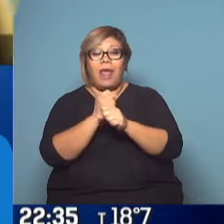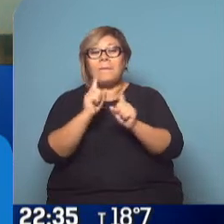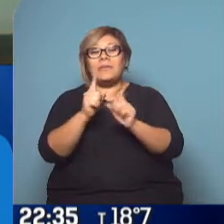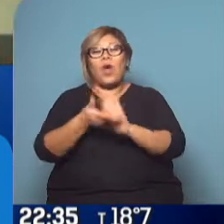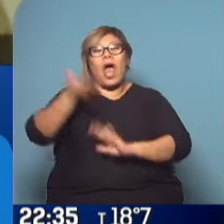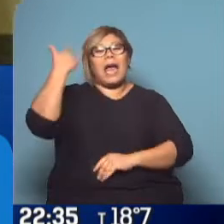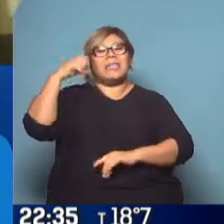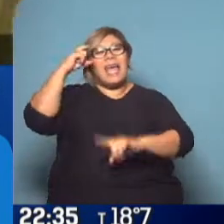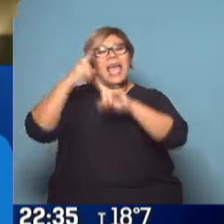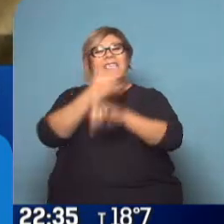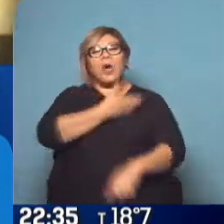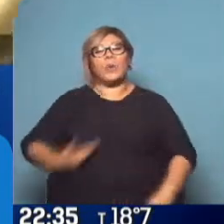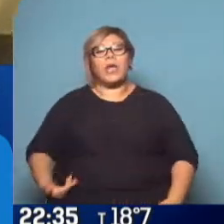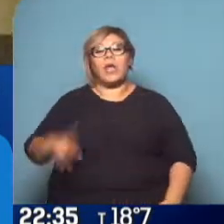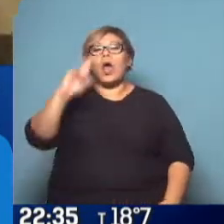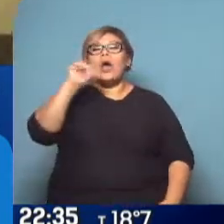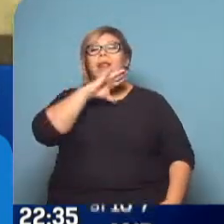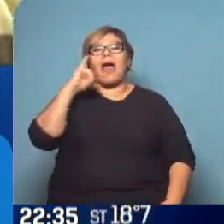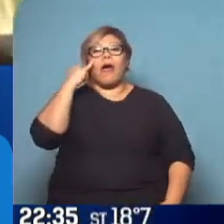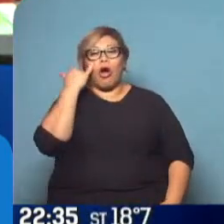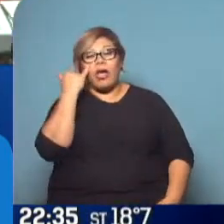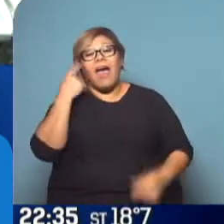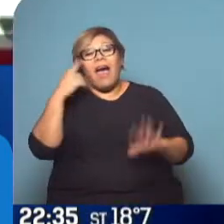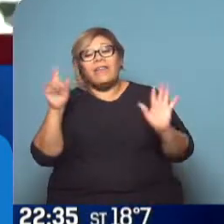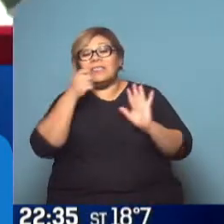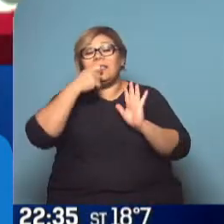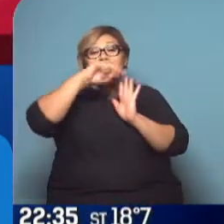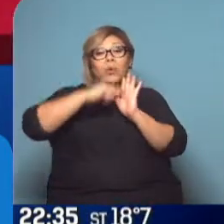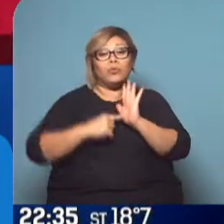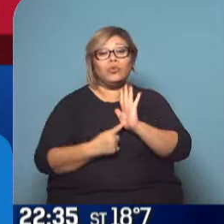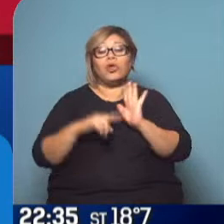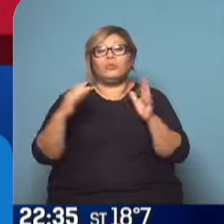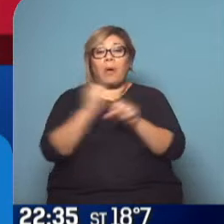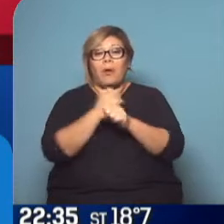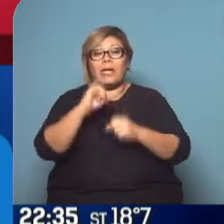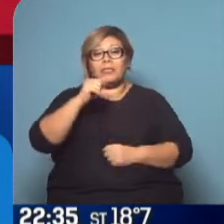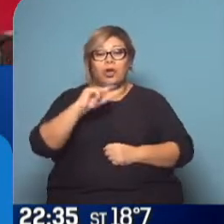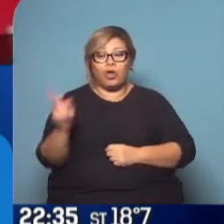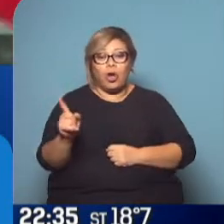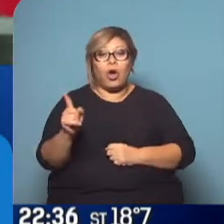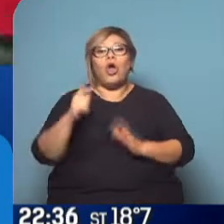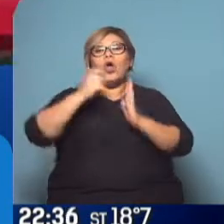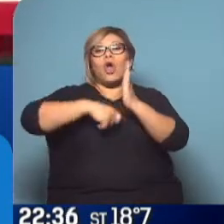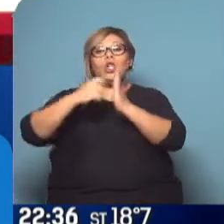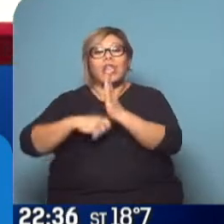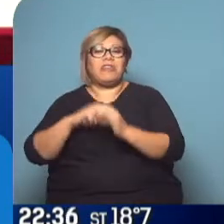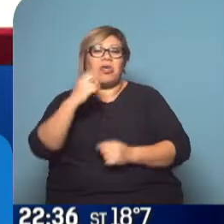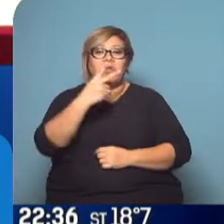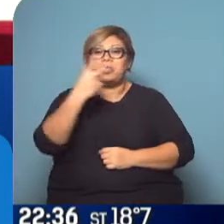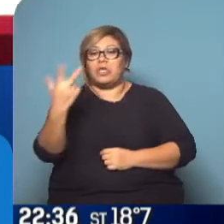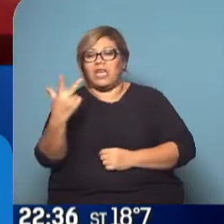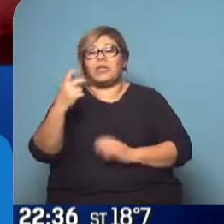aspectos que se está discutiendo. Hay que ver hasta dónde llegan, hasta dónde no llegan. Se habla de simplificar los contratos, establecer dos o tres tipos de contratos más generales